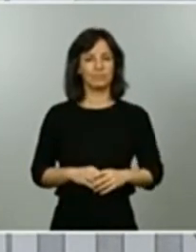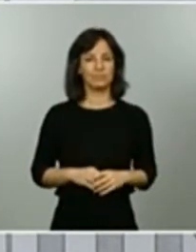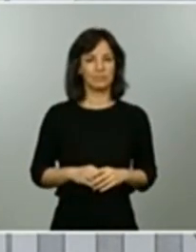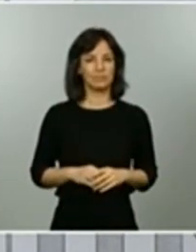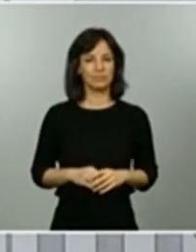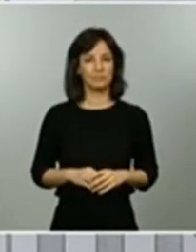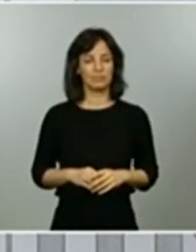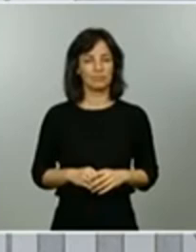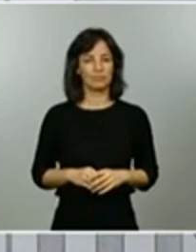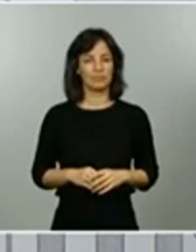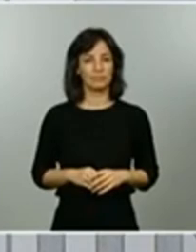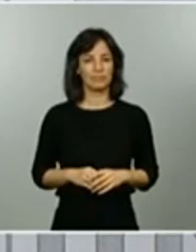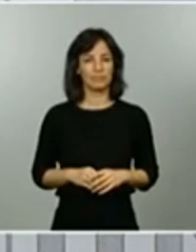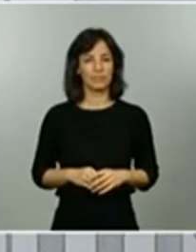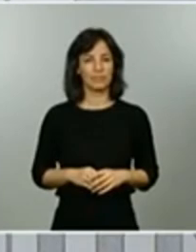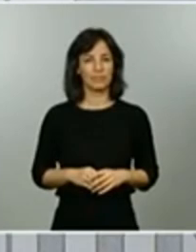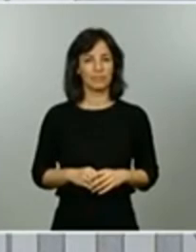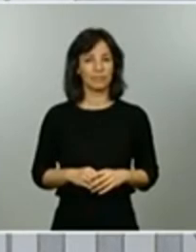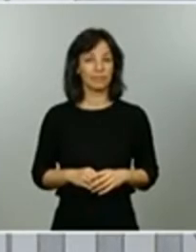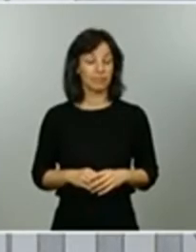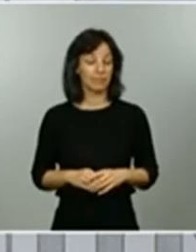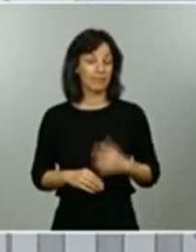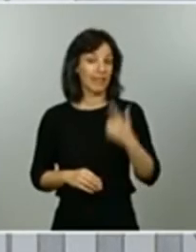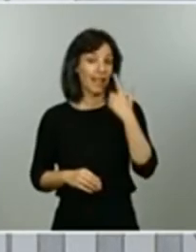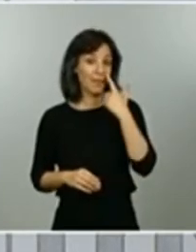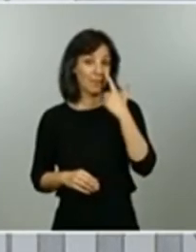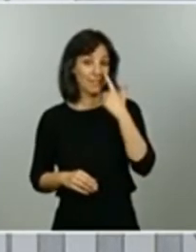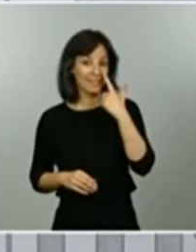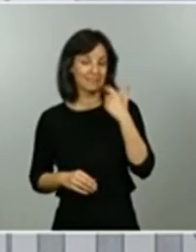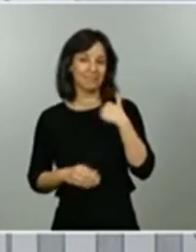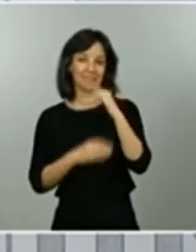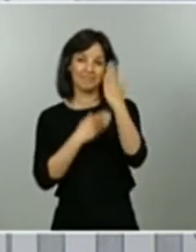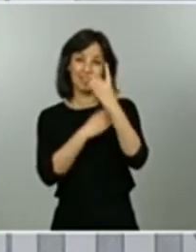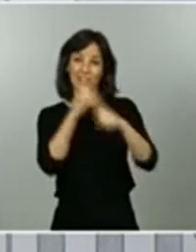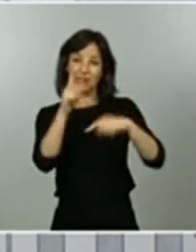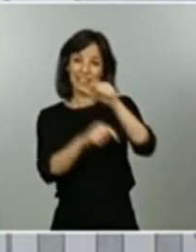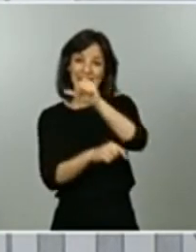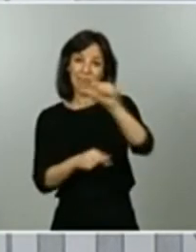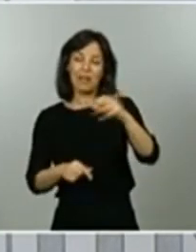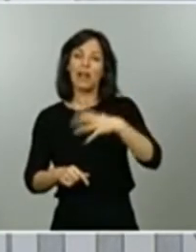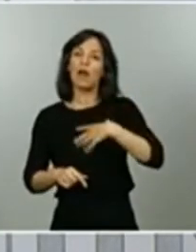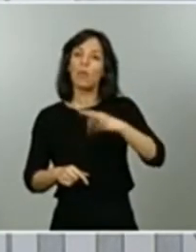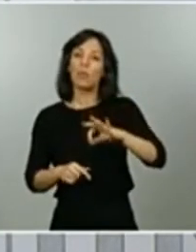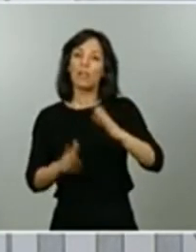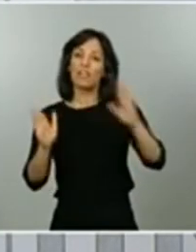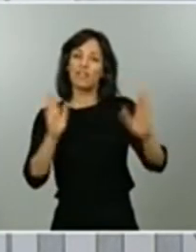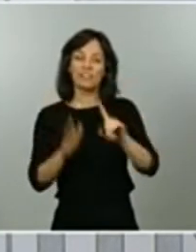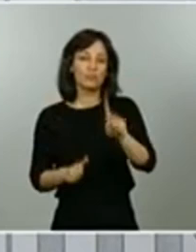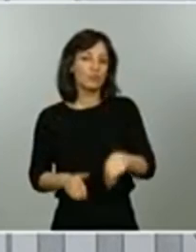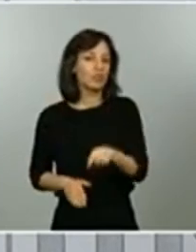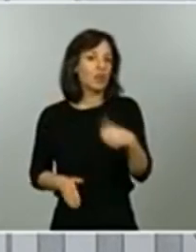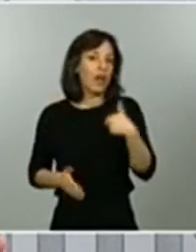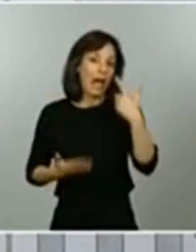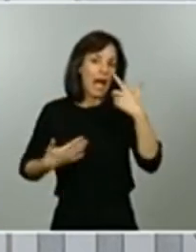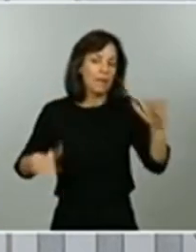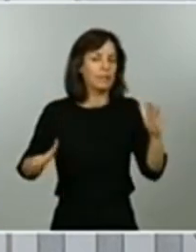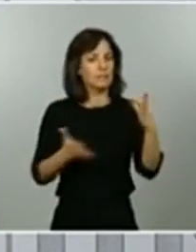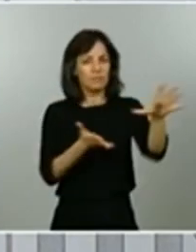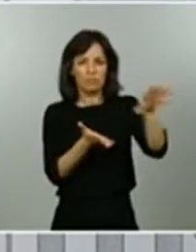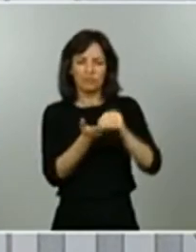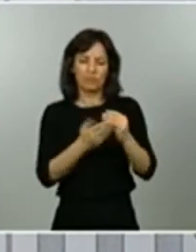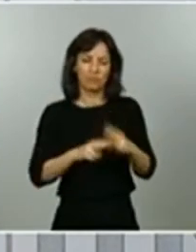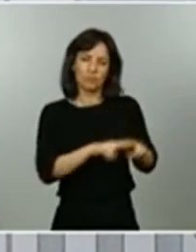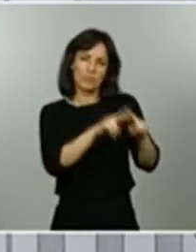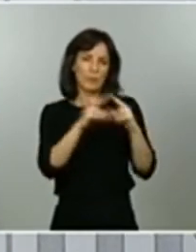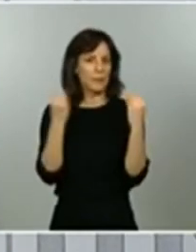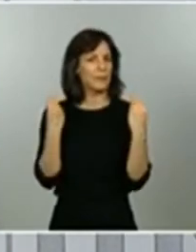plantea que pueda progresar de fase el próximo fin de semana lo vamos a estudiar con todo detenimiento y vamos a actuar en base a criterios a